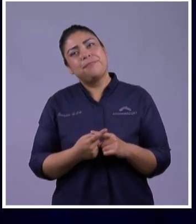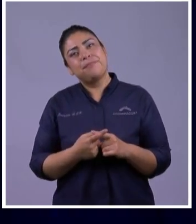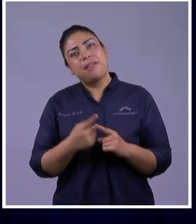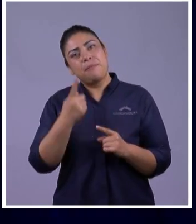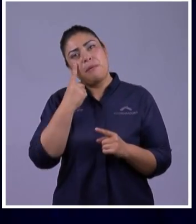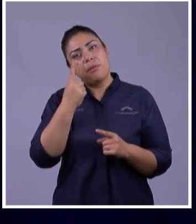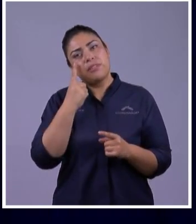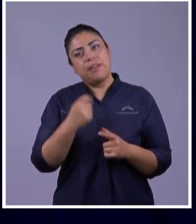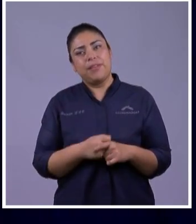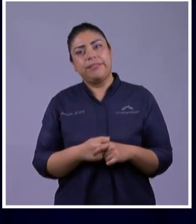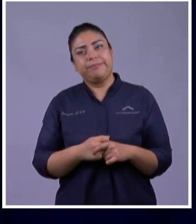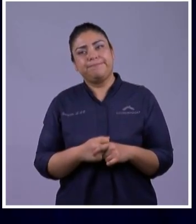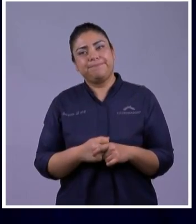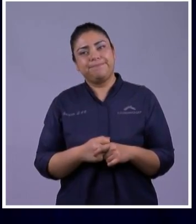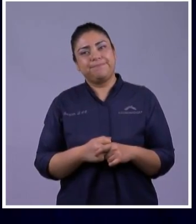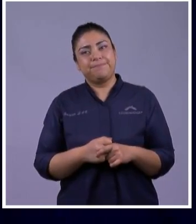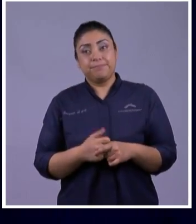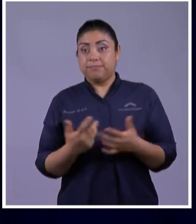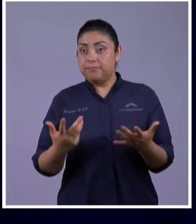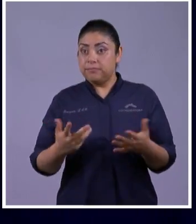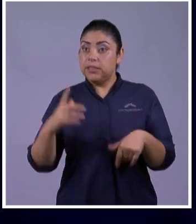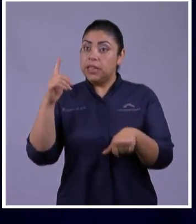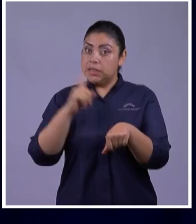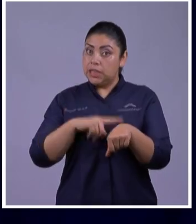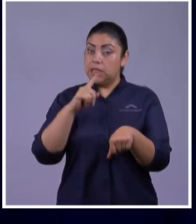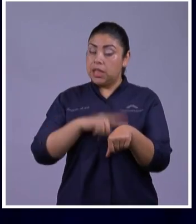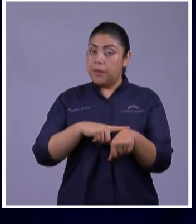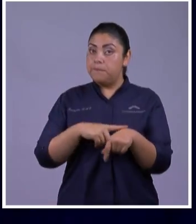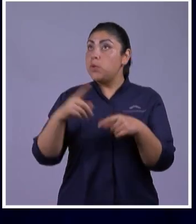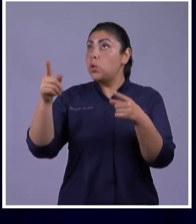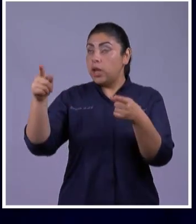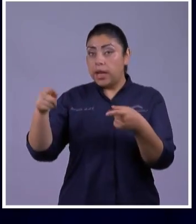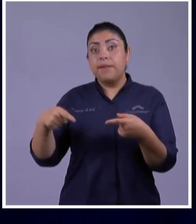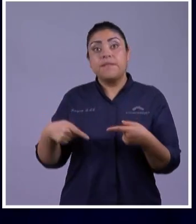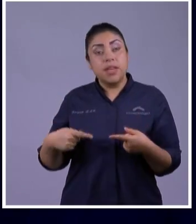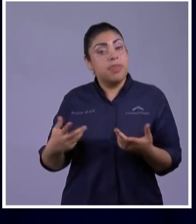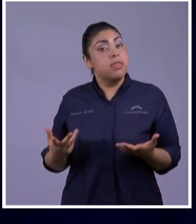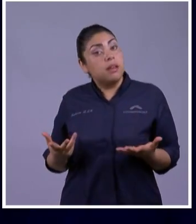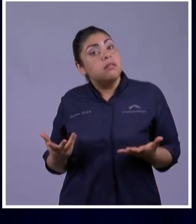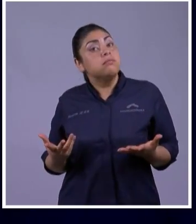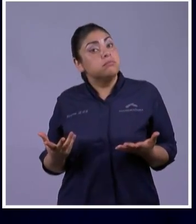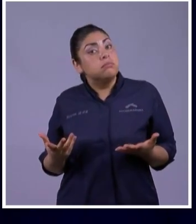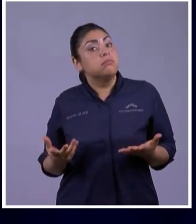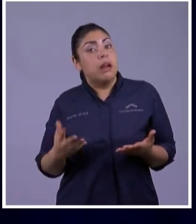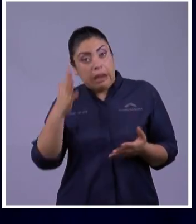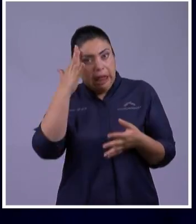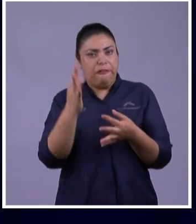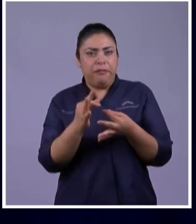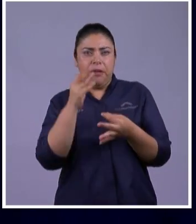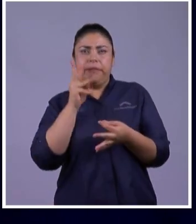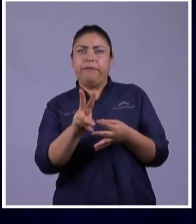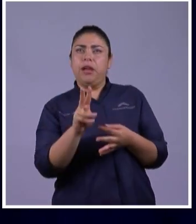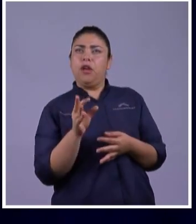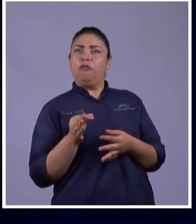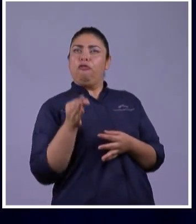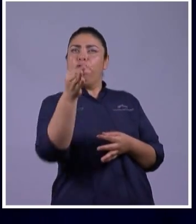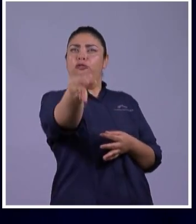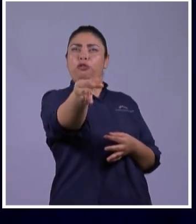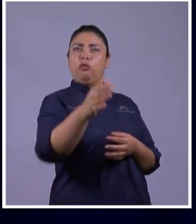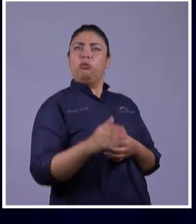normal de la nueva etapa que viene tenemos que estar pensando la fe habla futuro y entonces